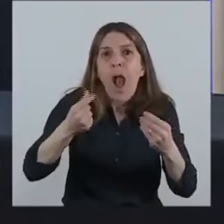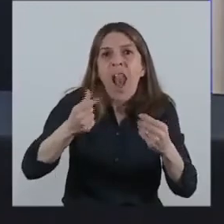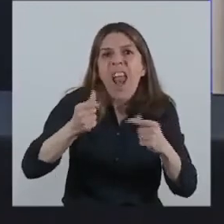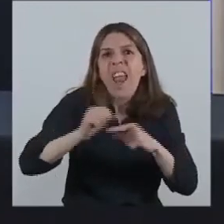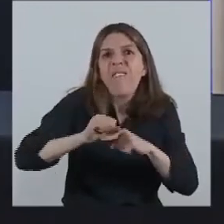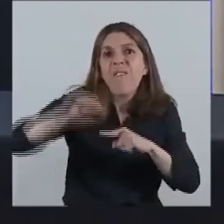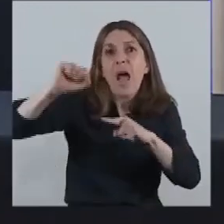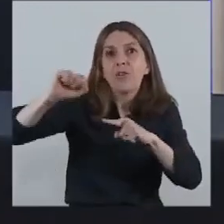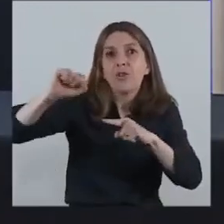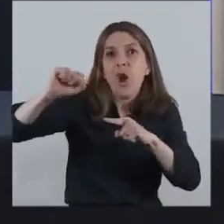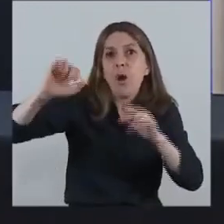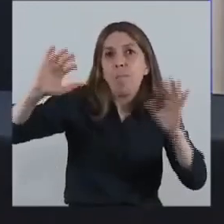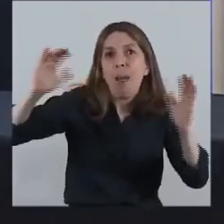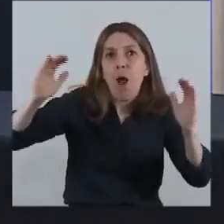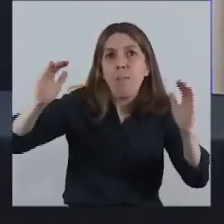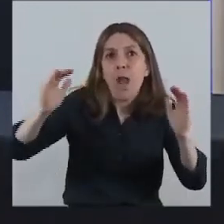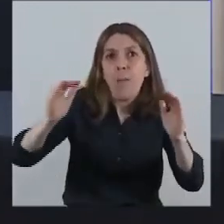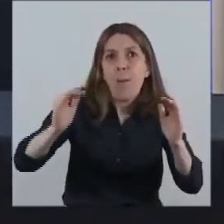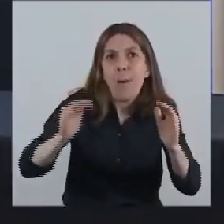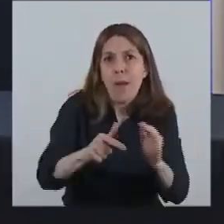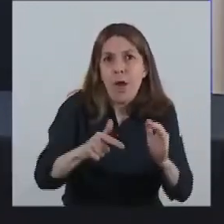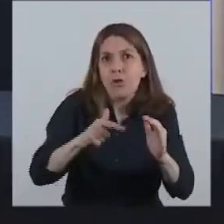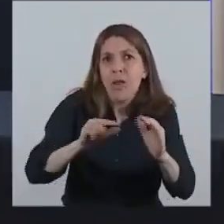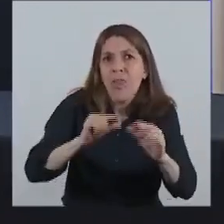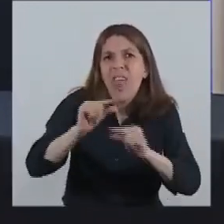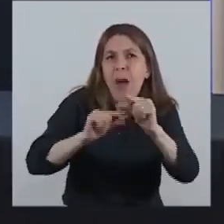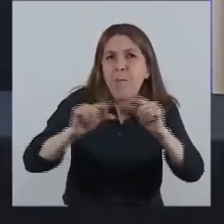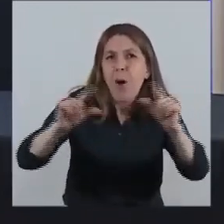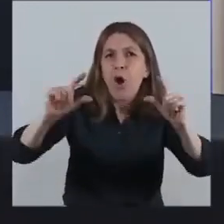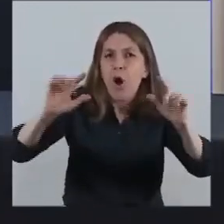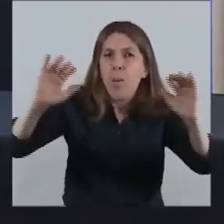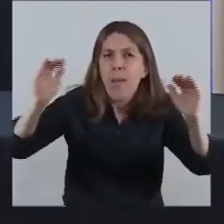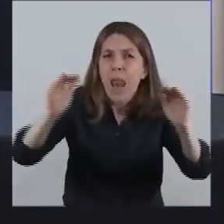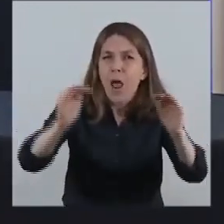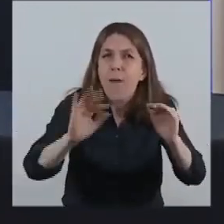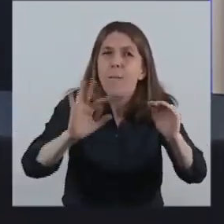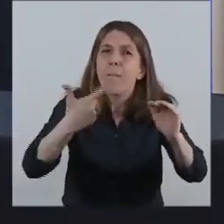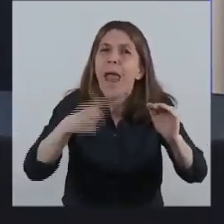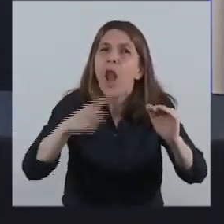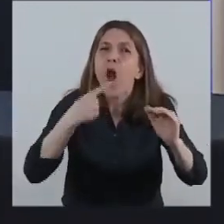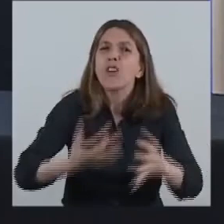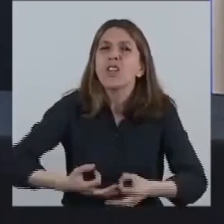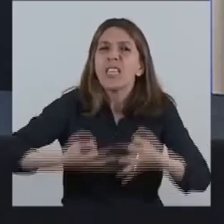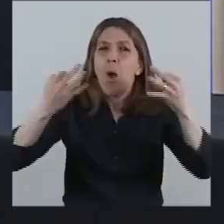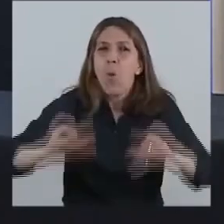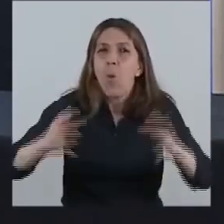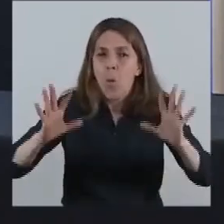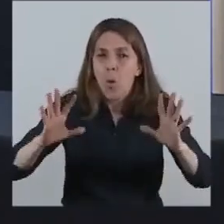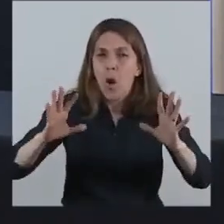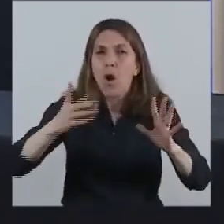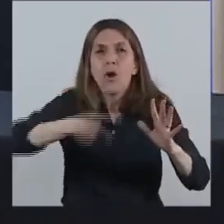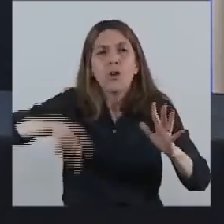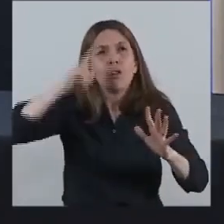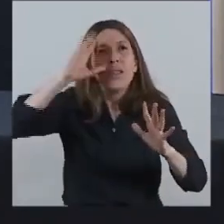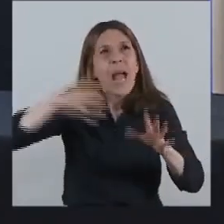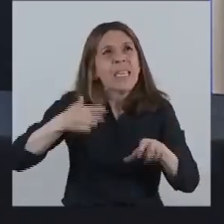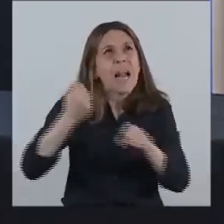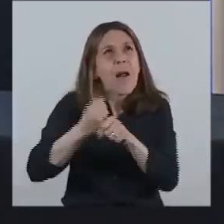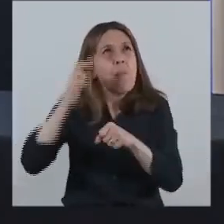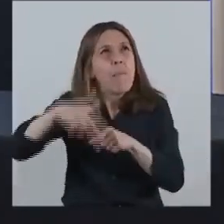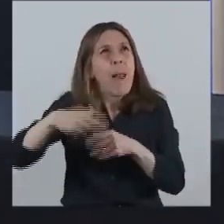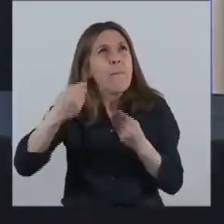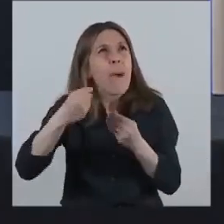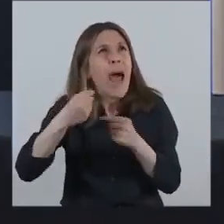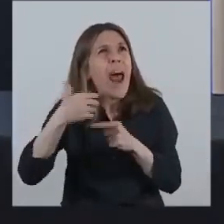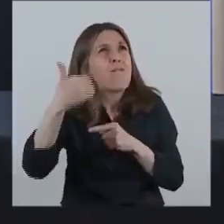reduciendo de una forma que sea consistente, de una forma que en el tiempo se pueda sostener